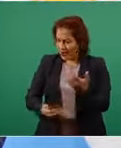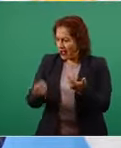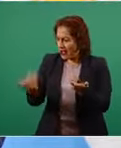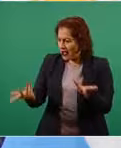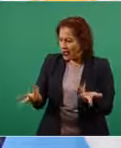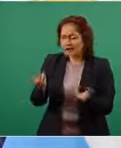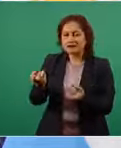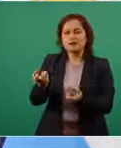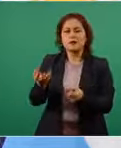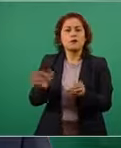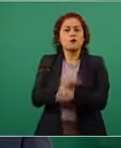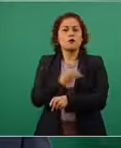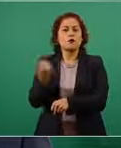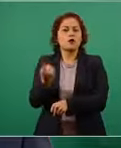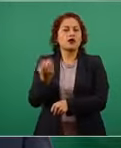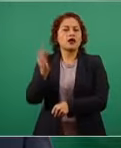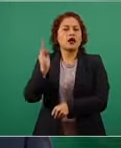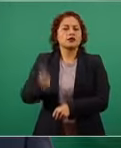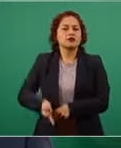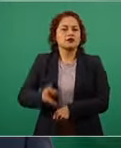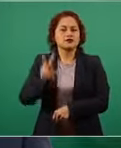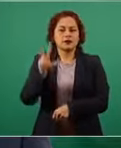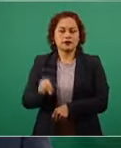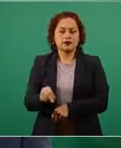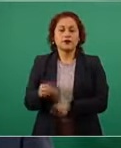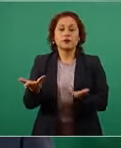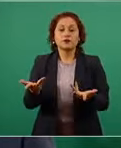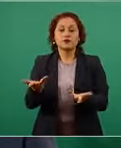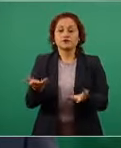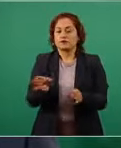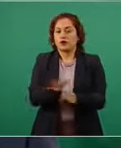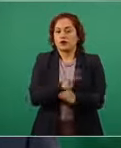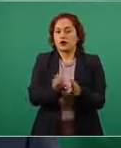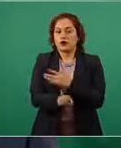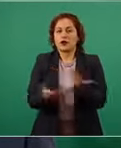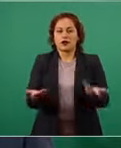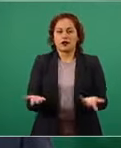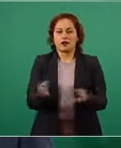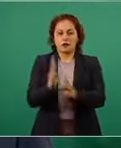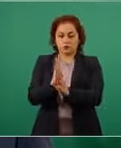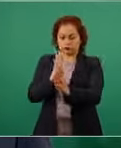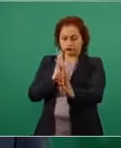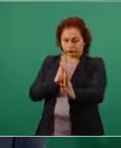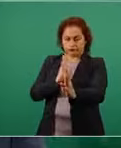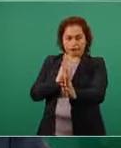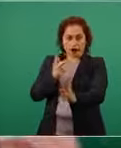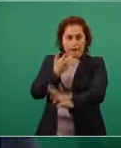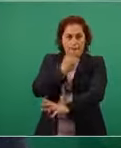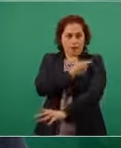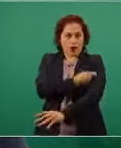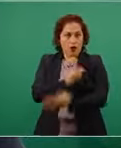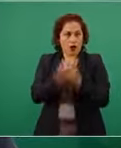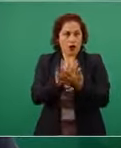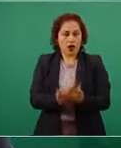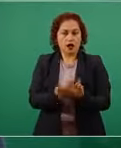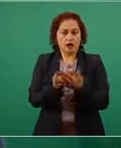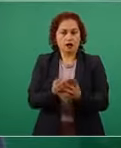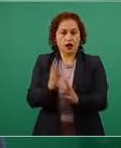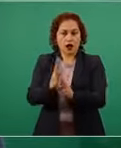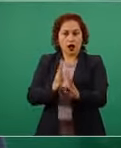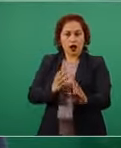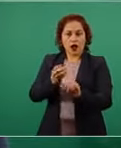alguien tenga la posibilidad de adelantarse en la vacunación pero les pido que sean